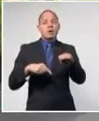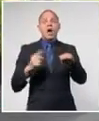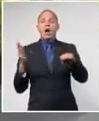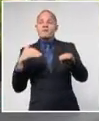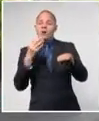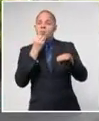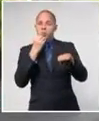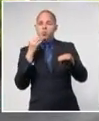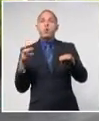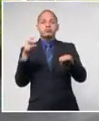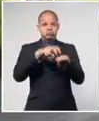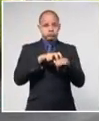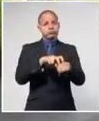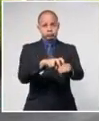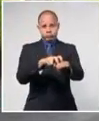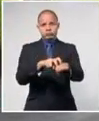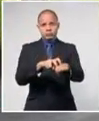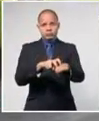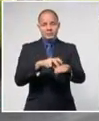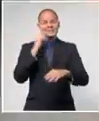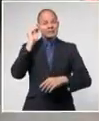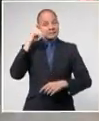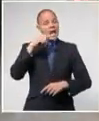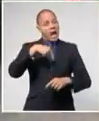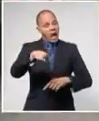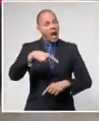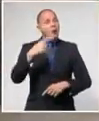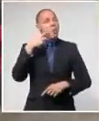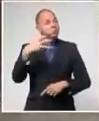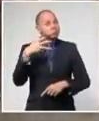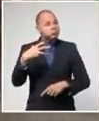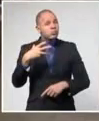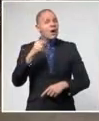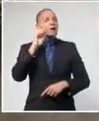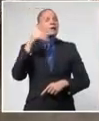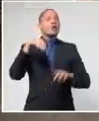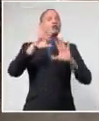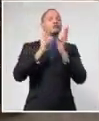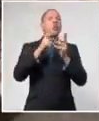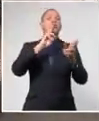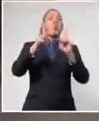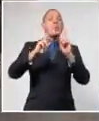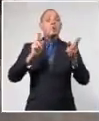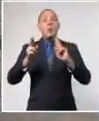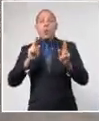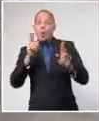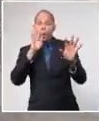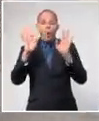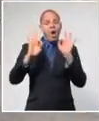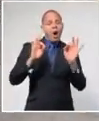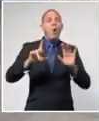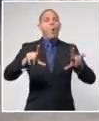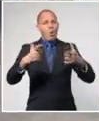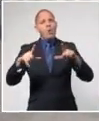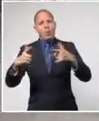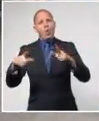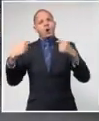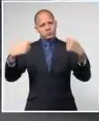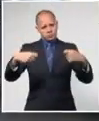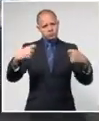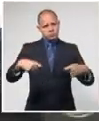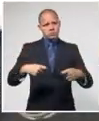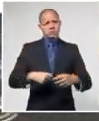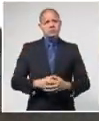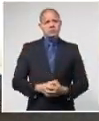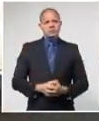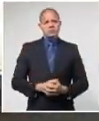la cual está consciente de la necesidad de continuar cumpliendo las indicaciones sanitarias para no echar por tierra los resultados alcanzados